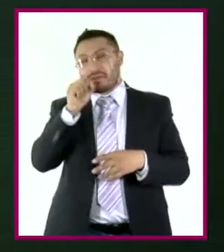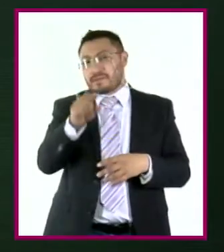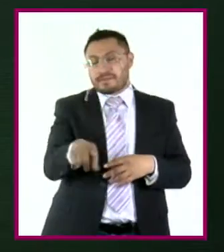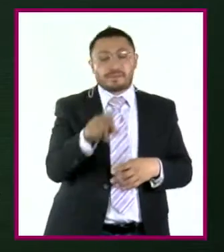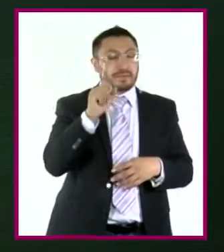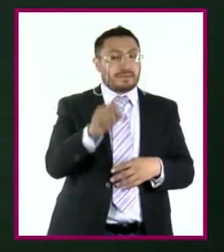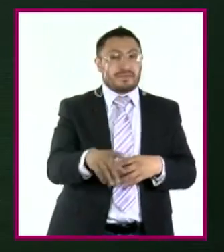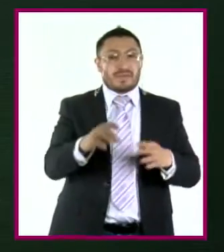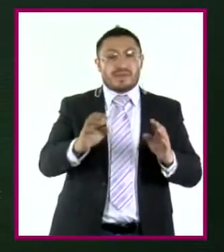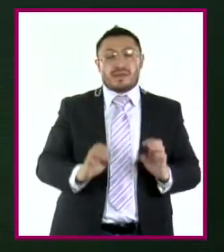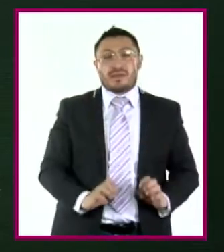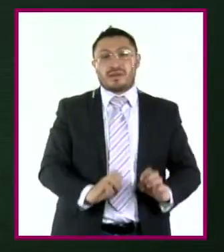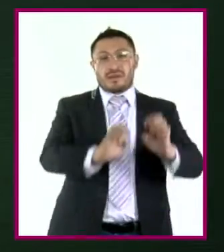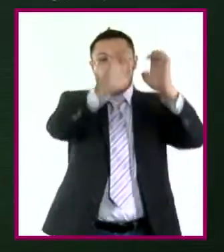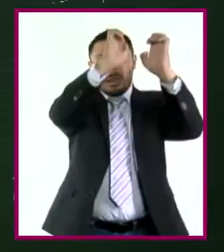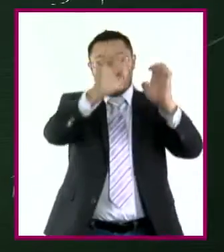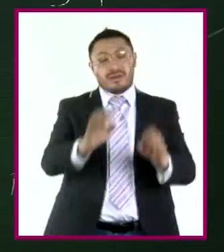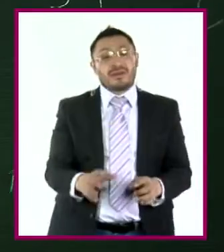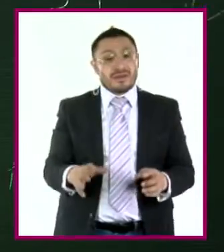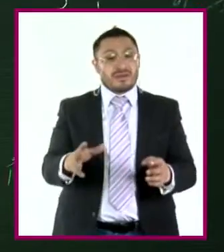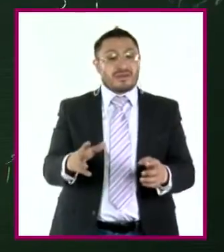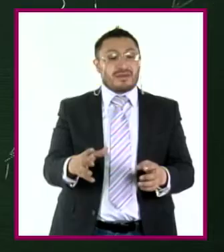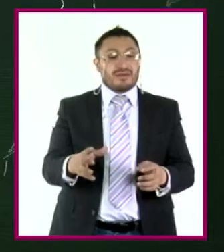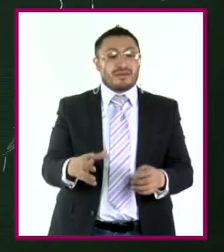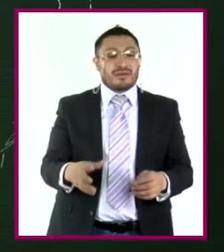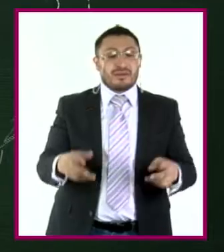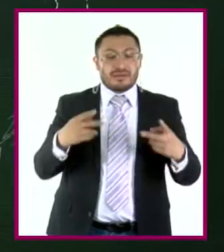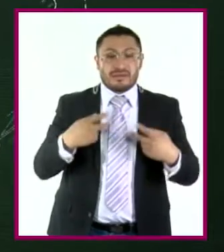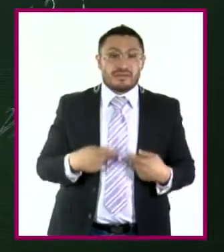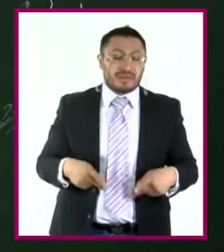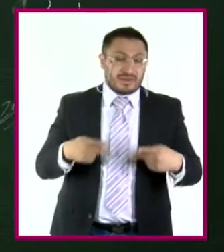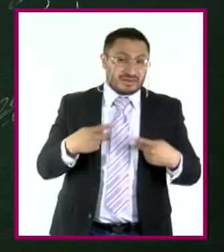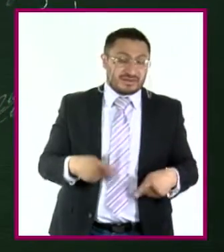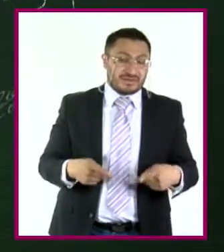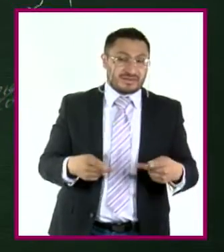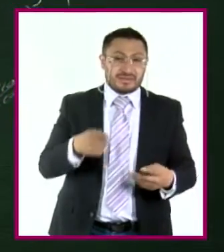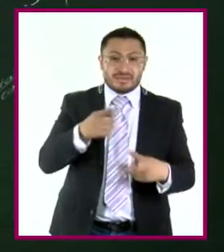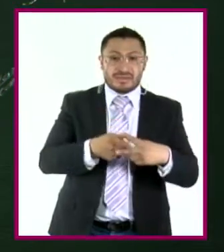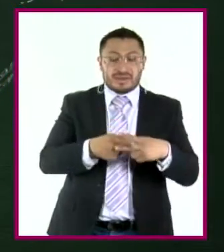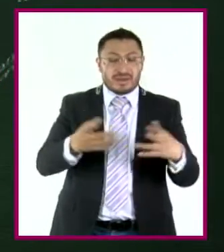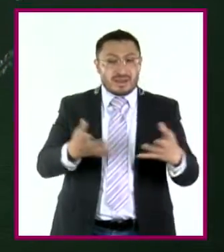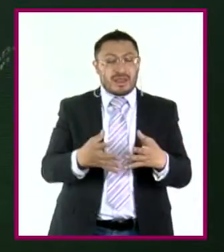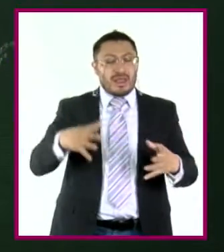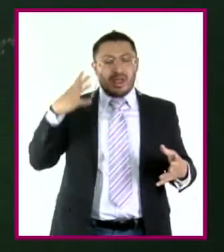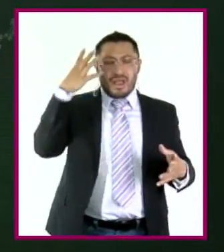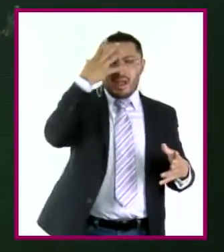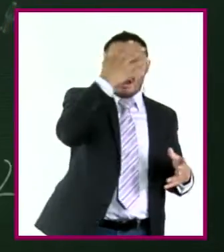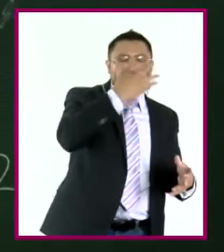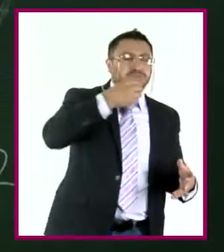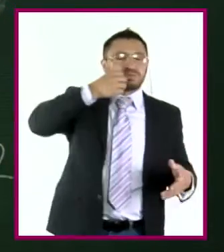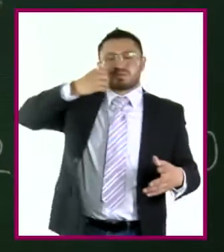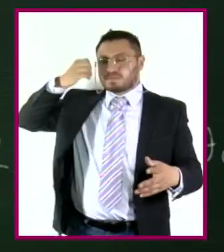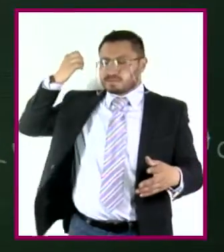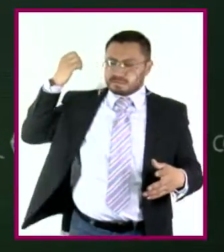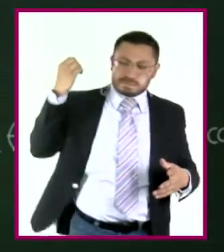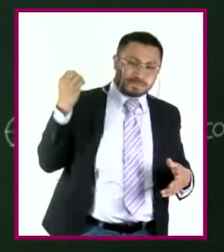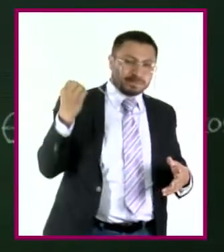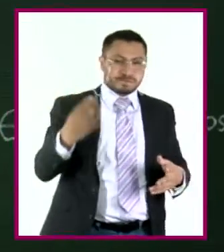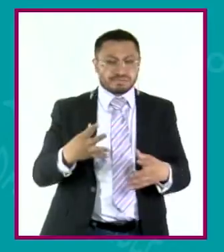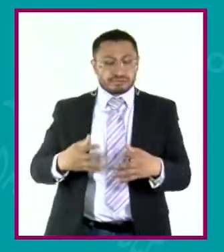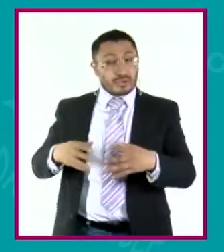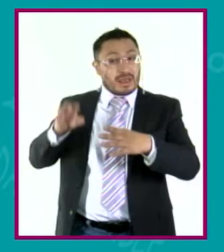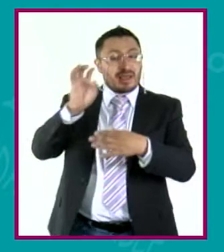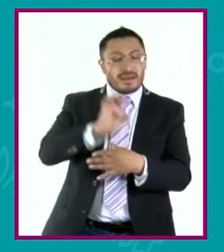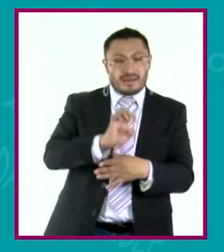edificio que ha hecho la humanidad de las matemáticas, tiene una belleza impresionante, tiene una fuerza impresionante. Entonces,